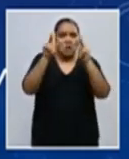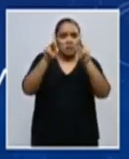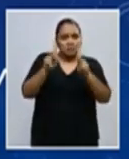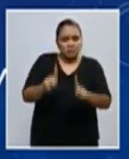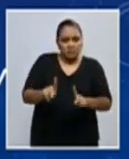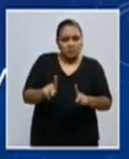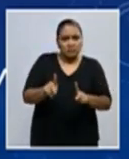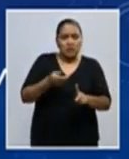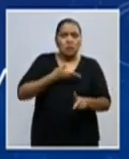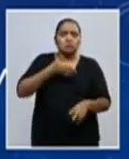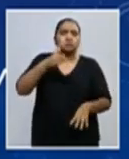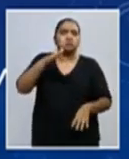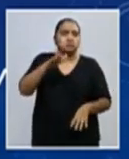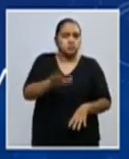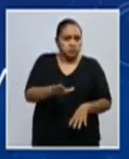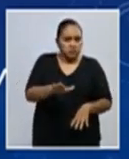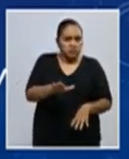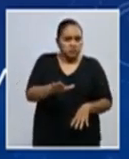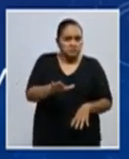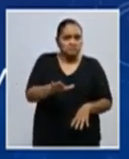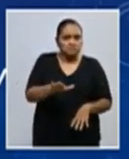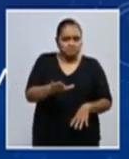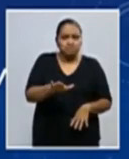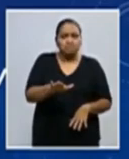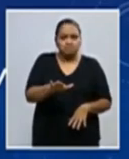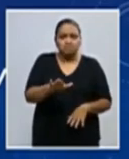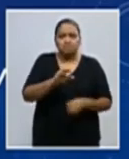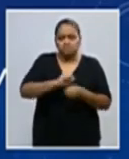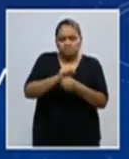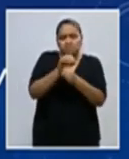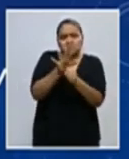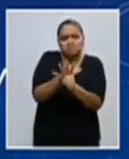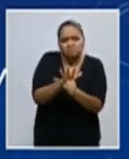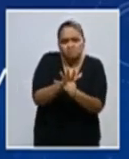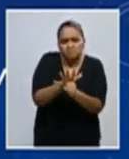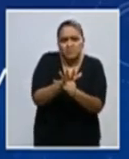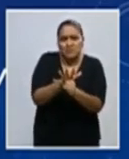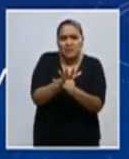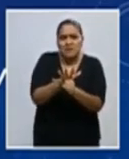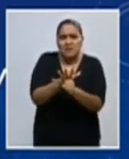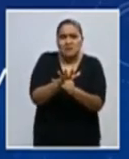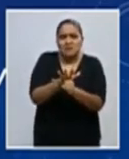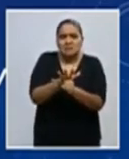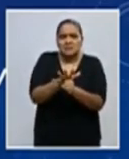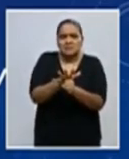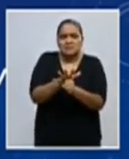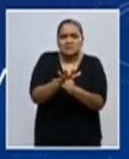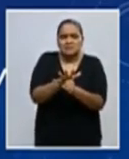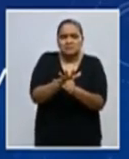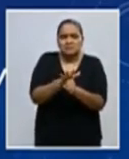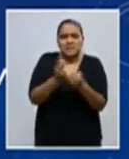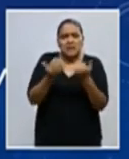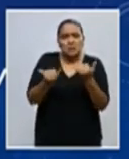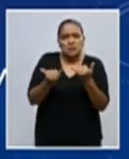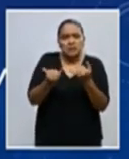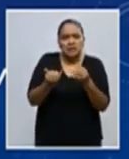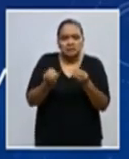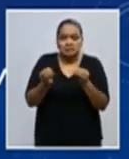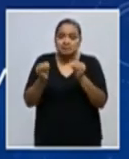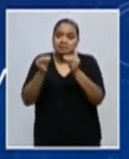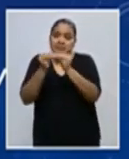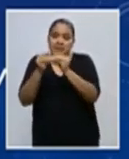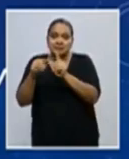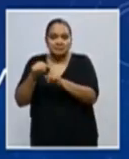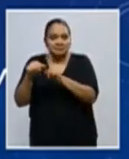lamentablemente han perdido la vida a causa de COVID-19. Pero también tenemos algo alentador.